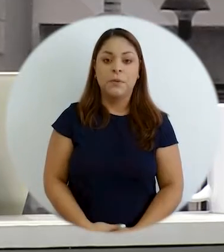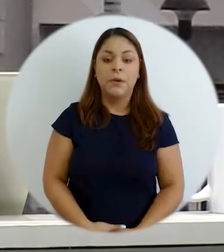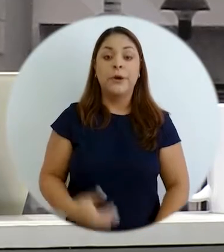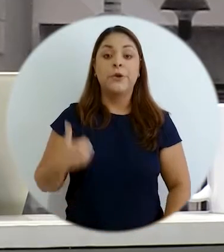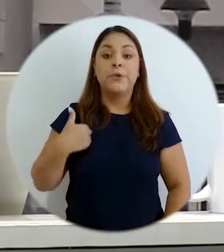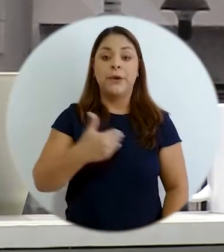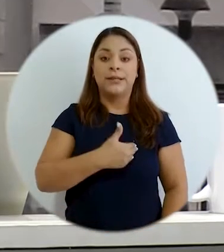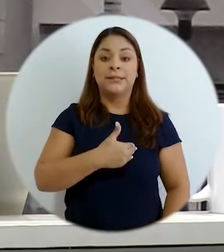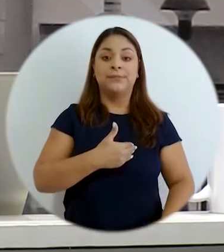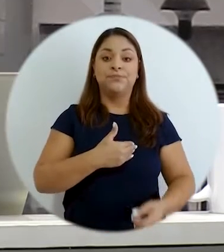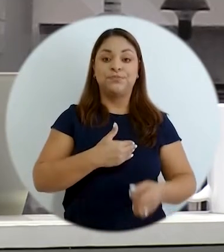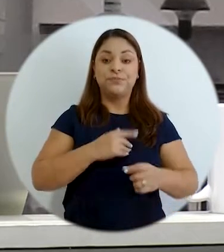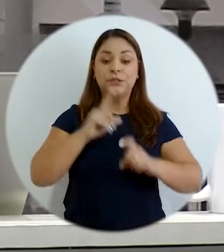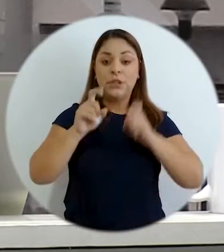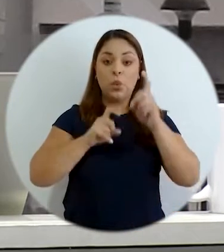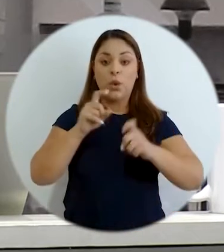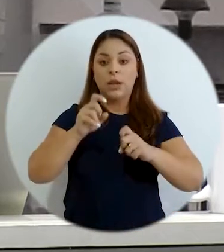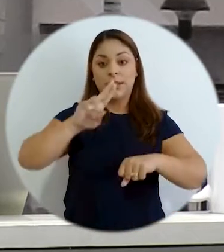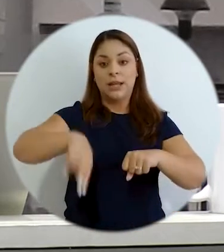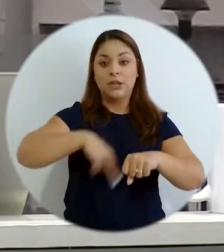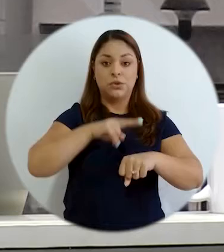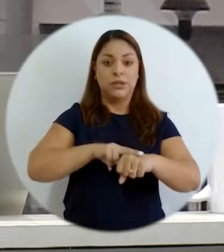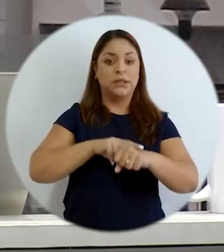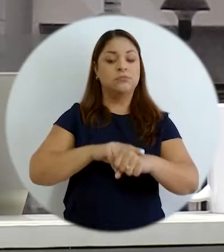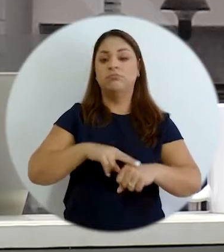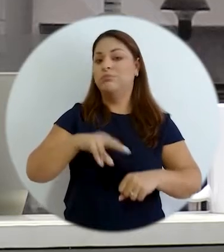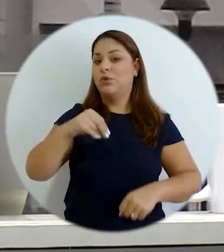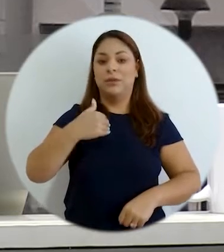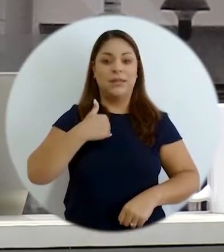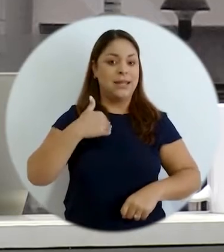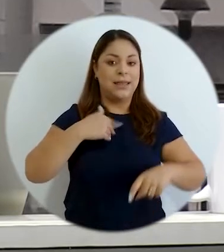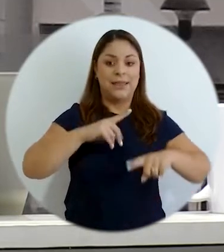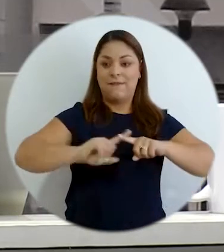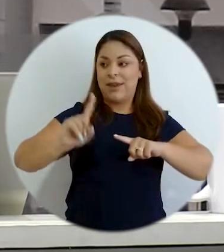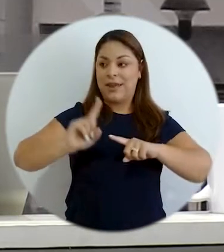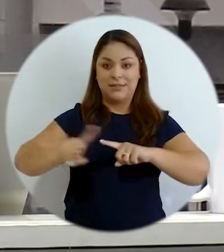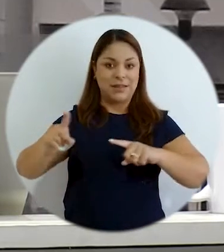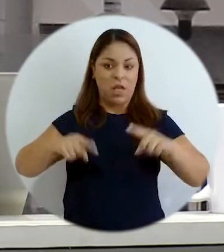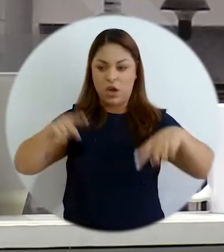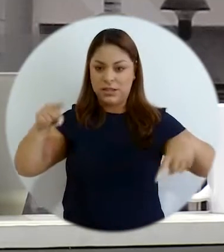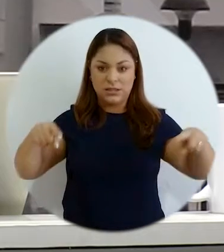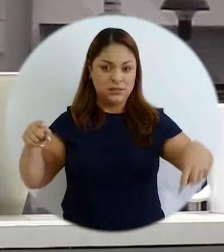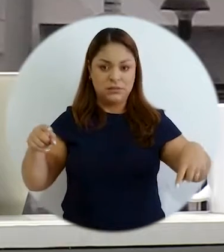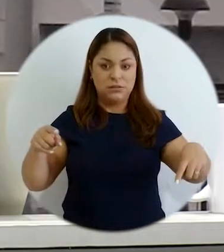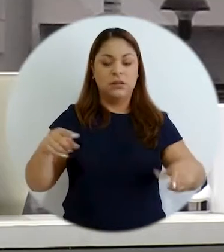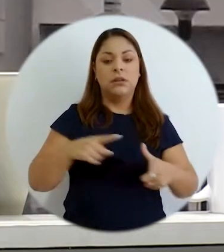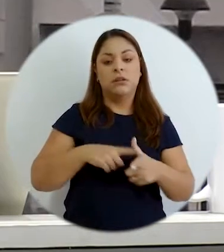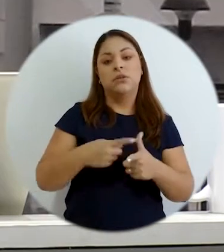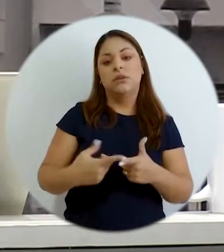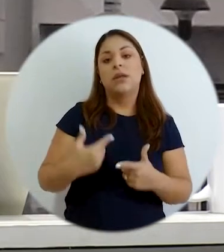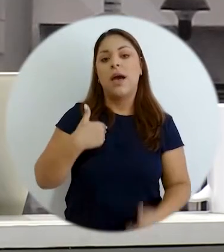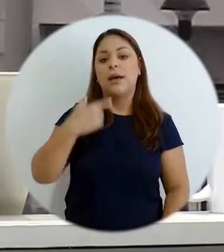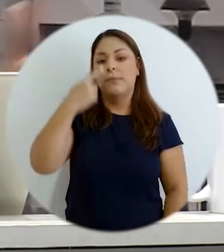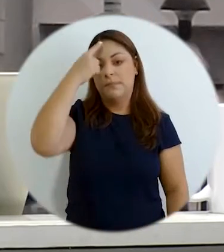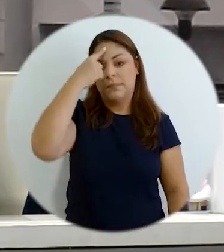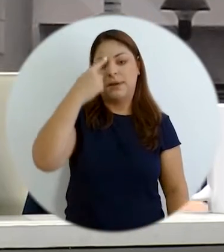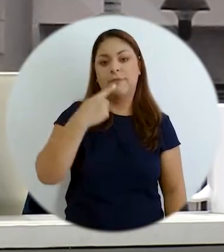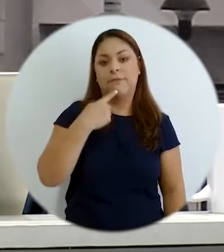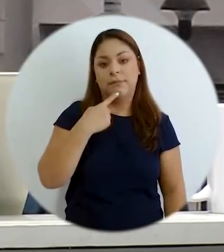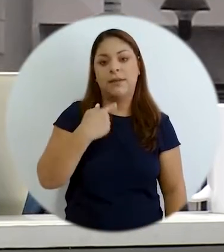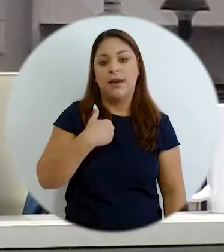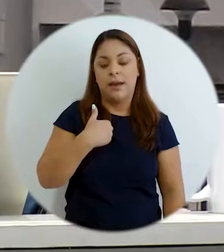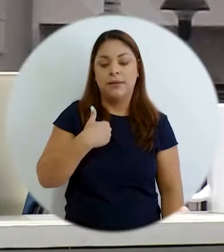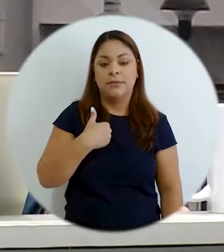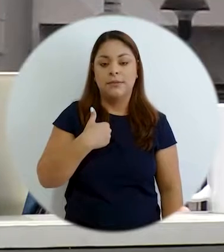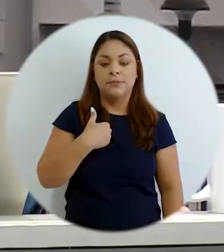nuestra encuesta nacional de hogares de propósitos múltiples tampoco tiene diferenciadores para estas situaciones al no tenerlos pues los perfiles